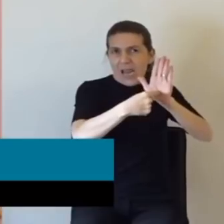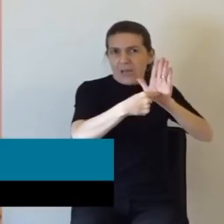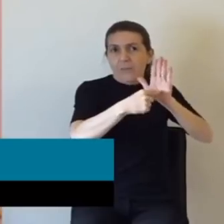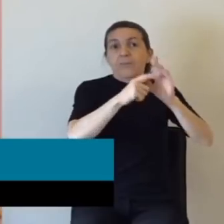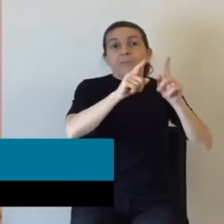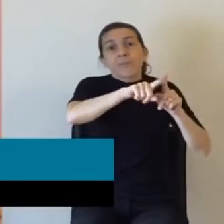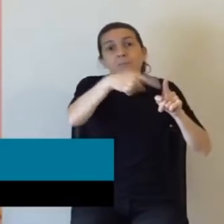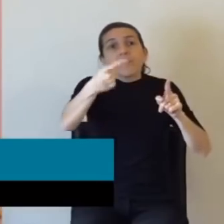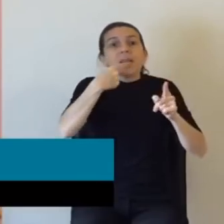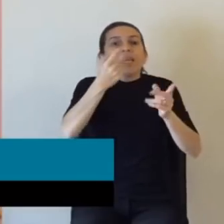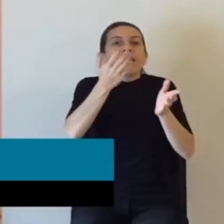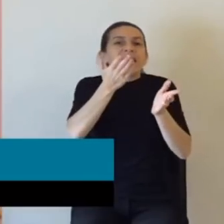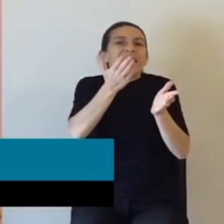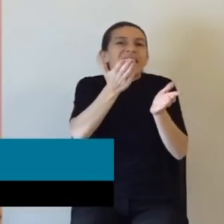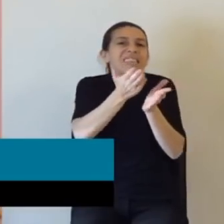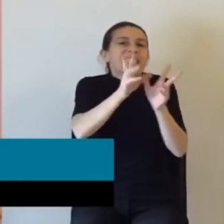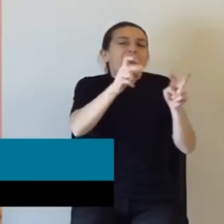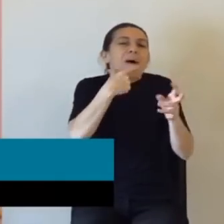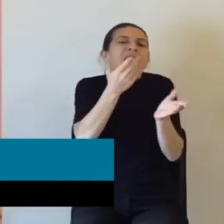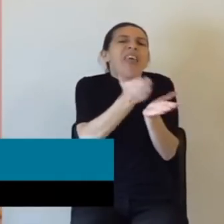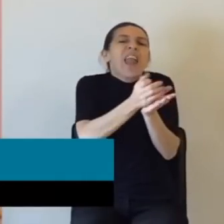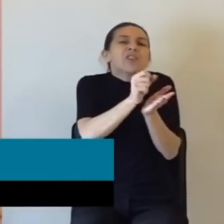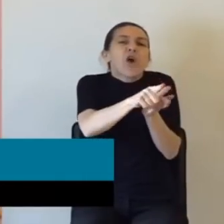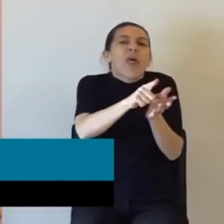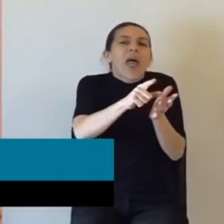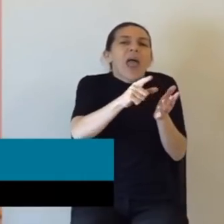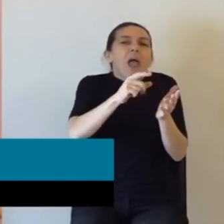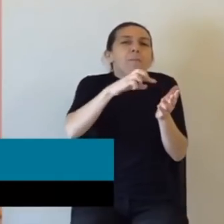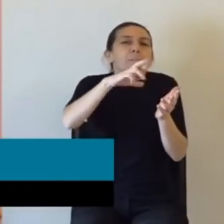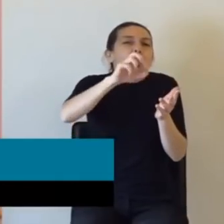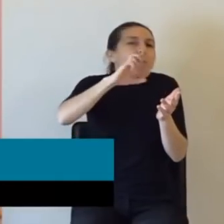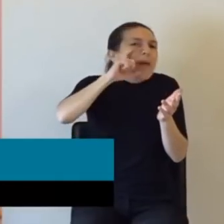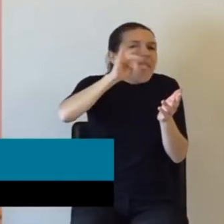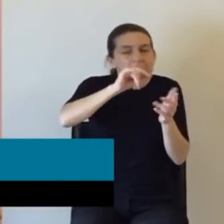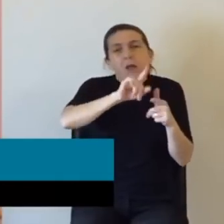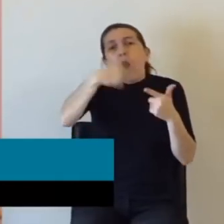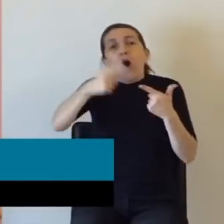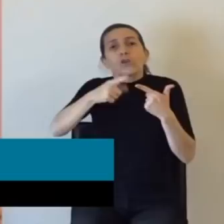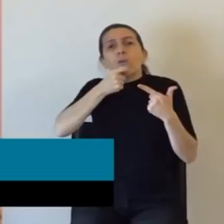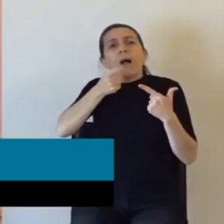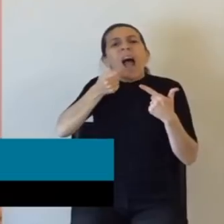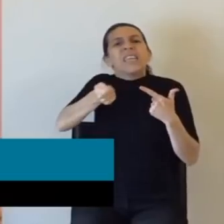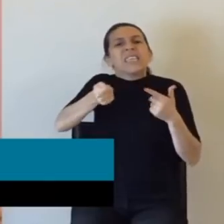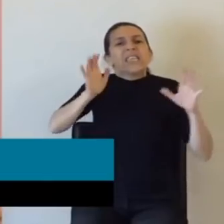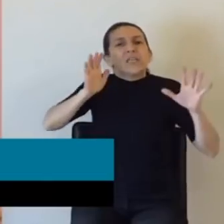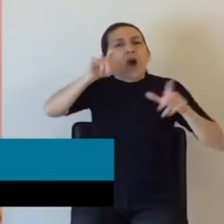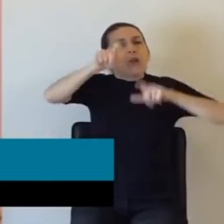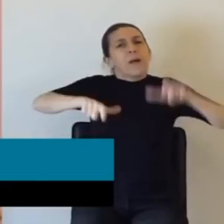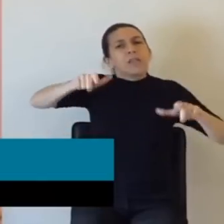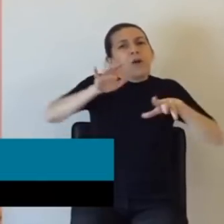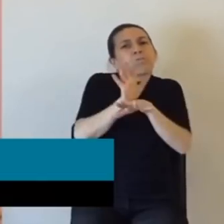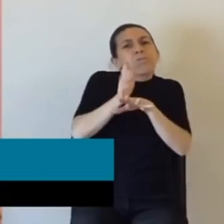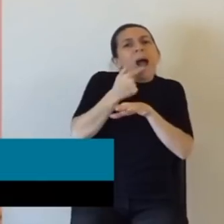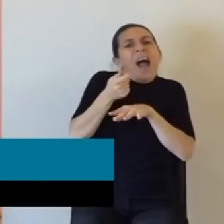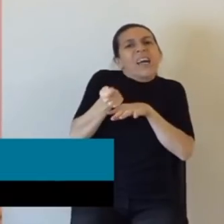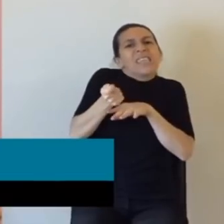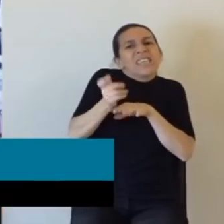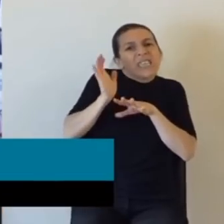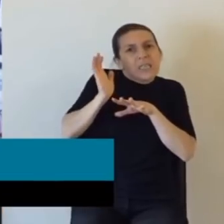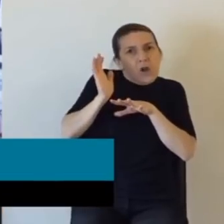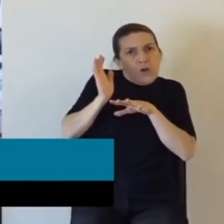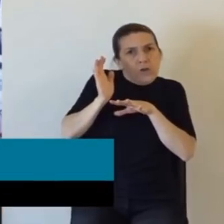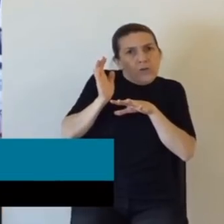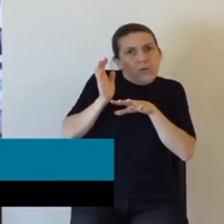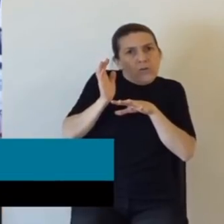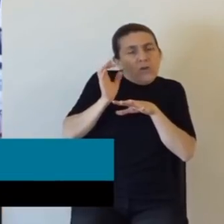propiedad. Por homicidios culposos, estos asesinos de los que tanto se habla, no